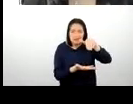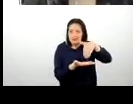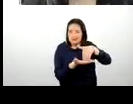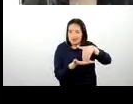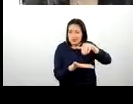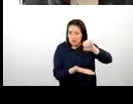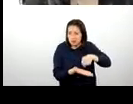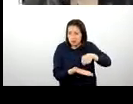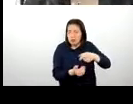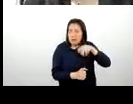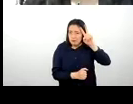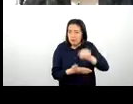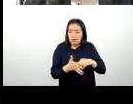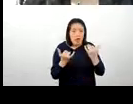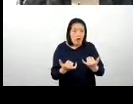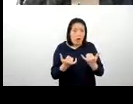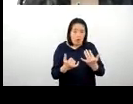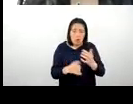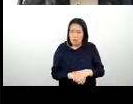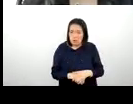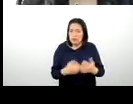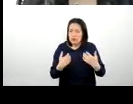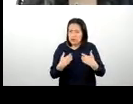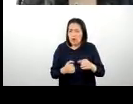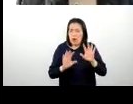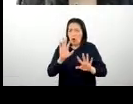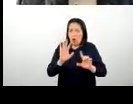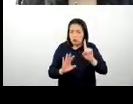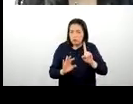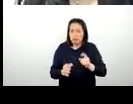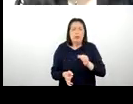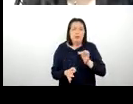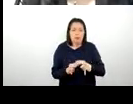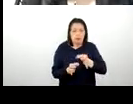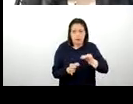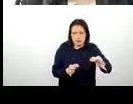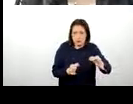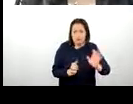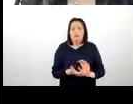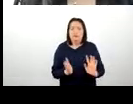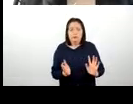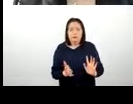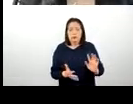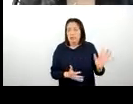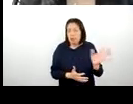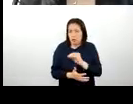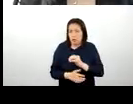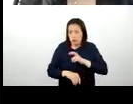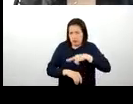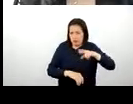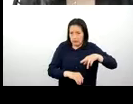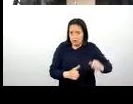sur del Perú. Actualmente, cuenta con 11 provincias, ¿no?, en toda la región,